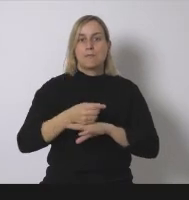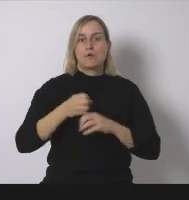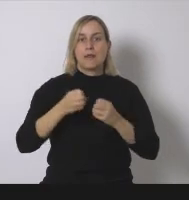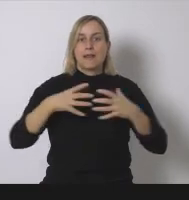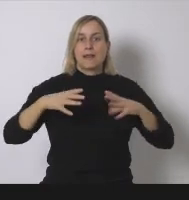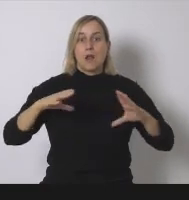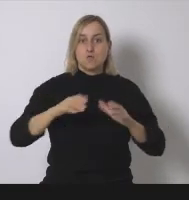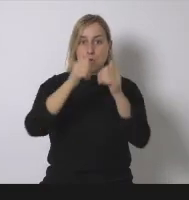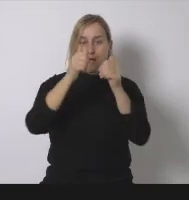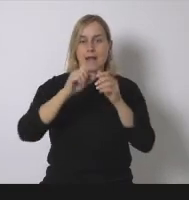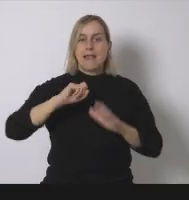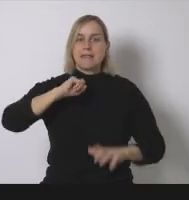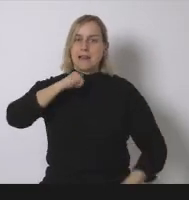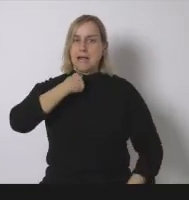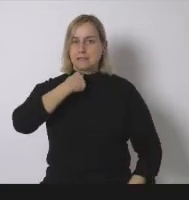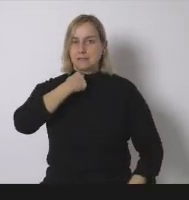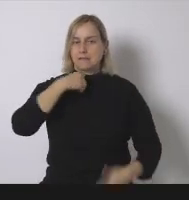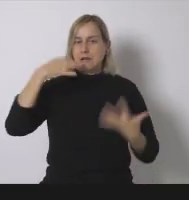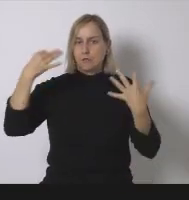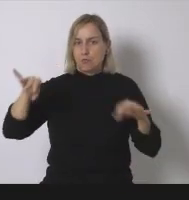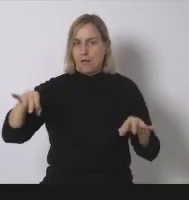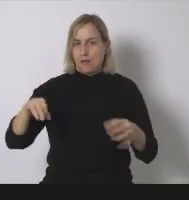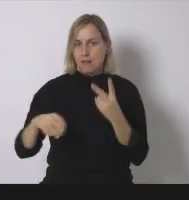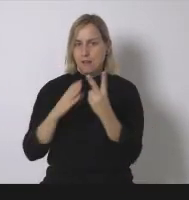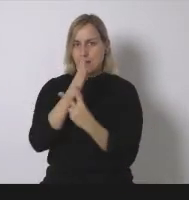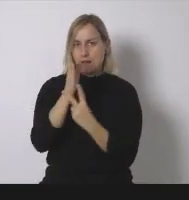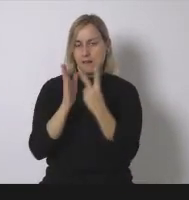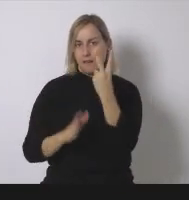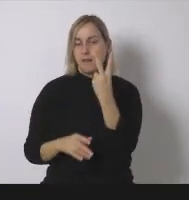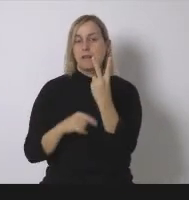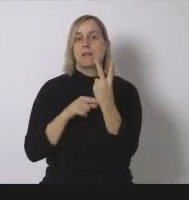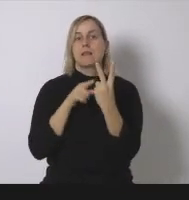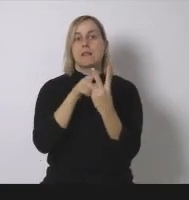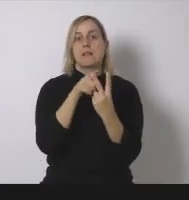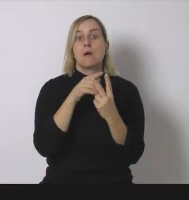esta es la producción eléctrica de Cataluña en el año 2019